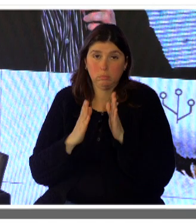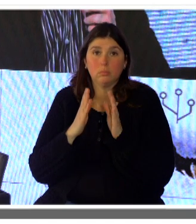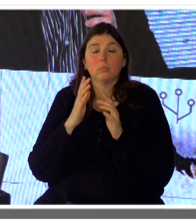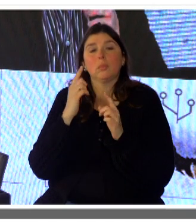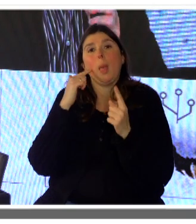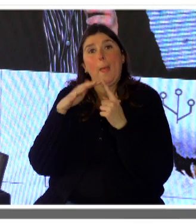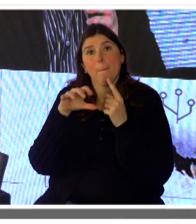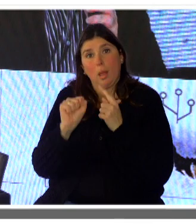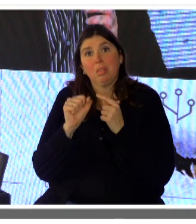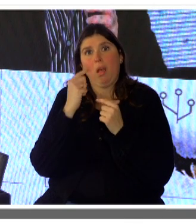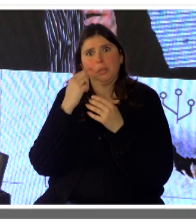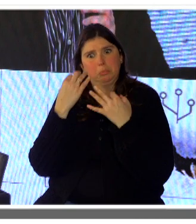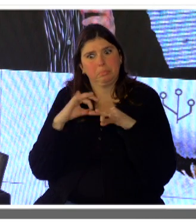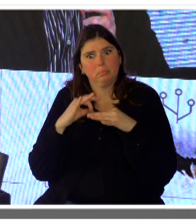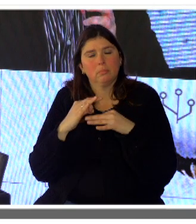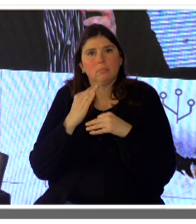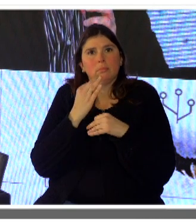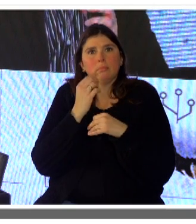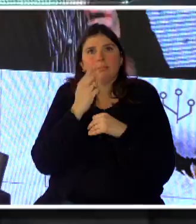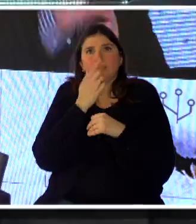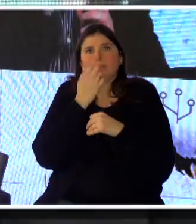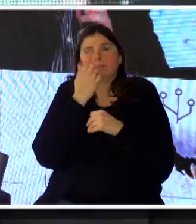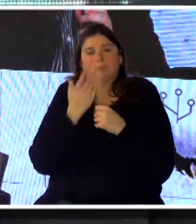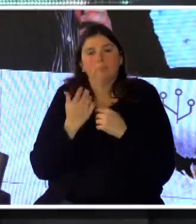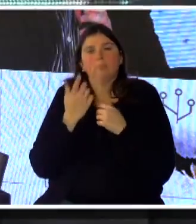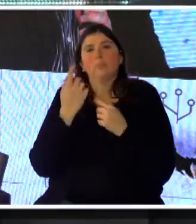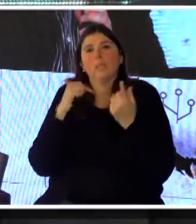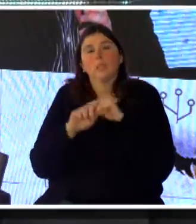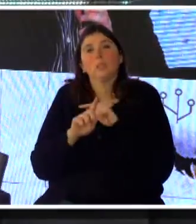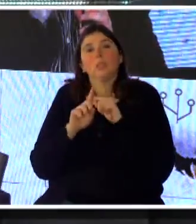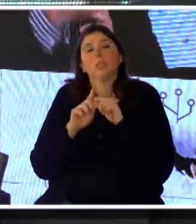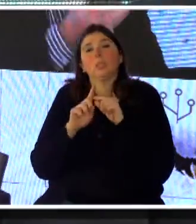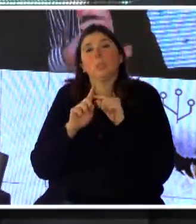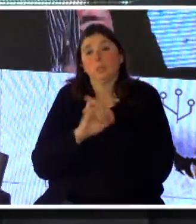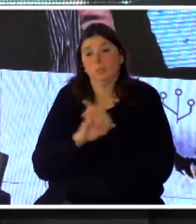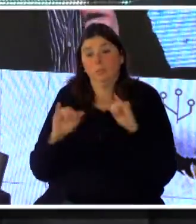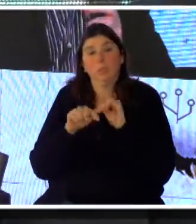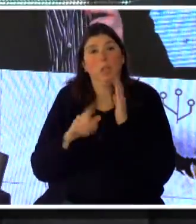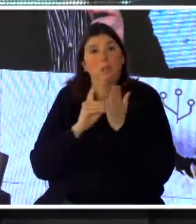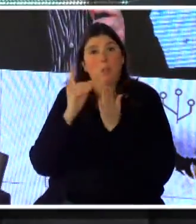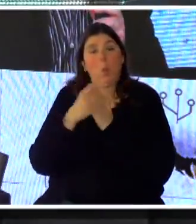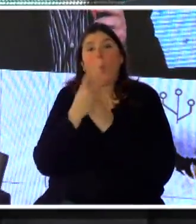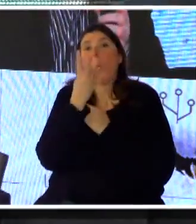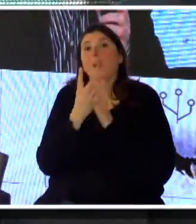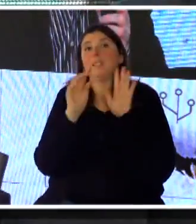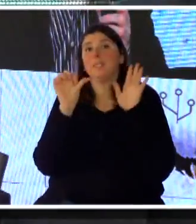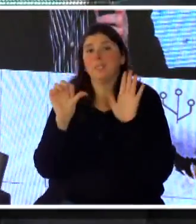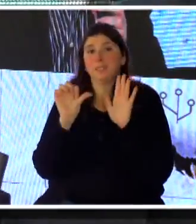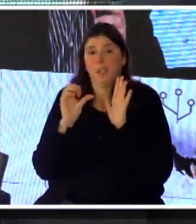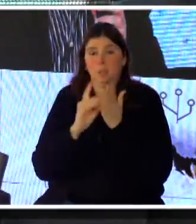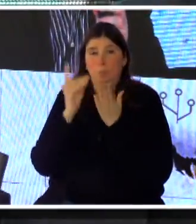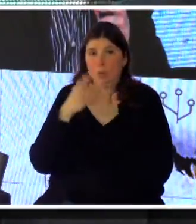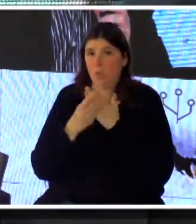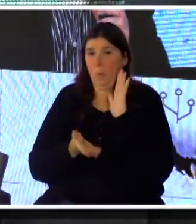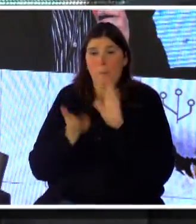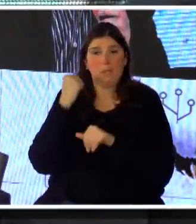que venimos bastante bien, que es que al cabo de esto, cuando llegamos adelante estos proyectos, hay 46 proyectos que son los más relevantes de la Intendencia,